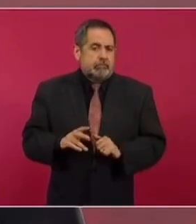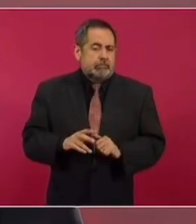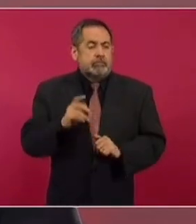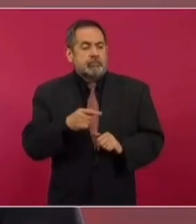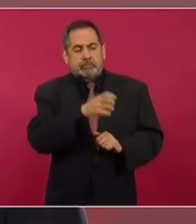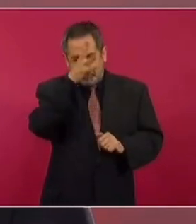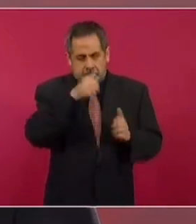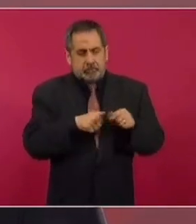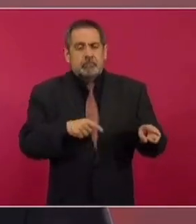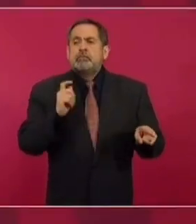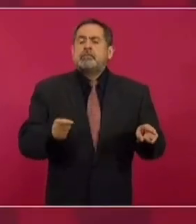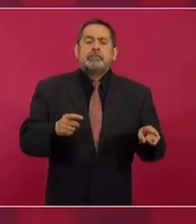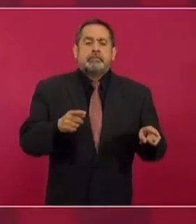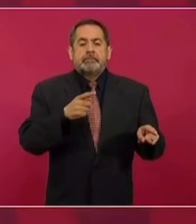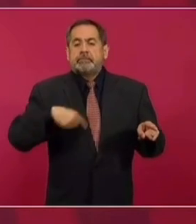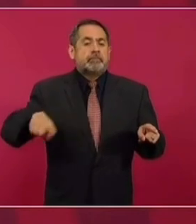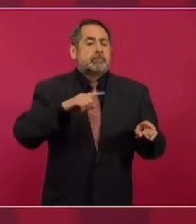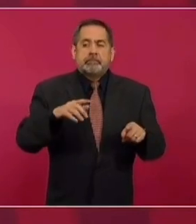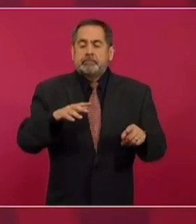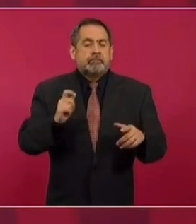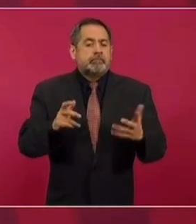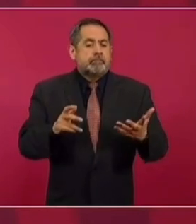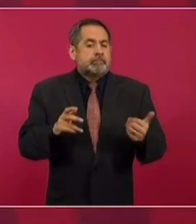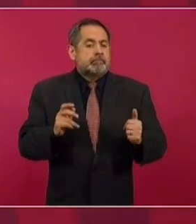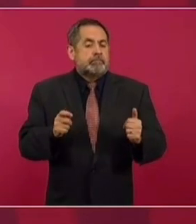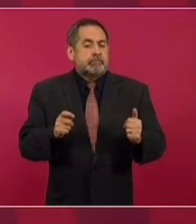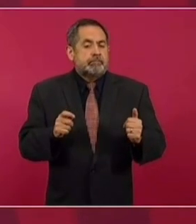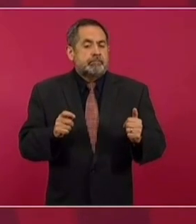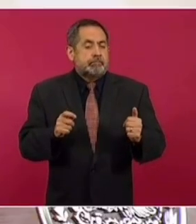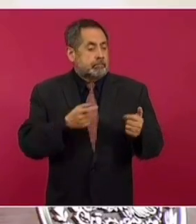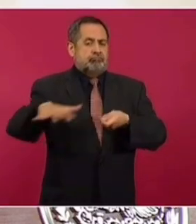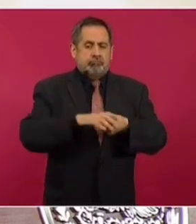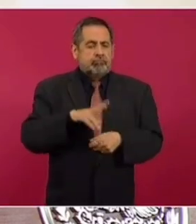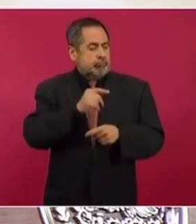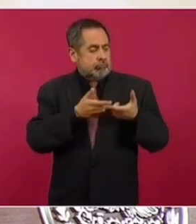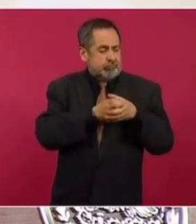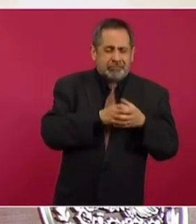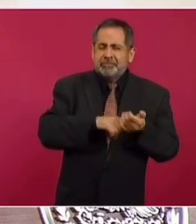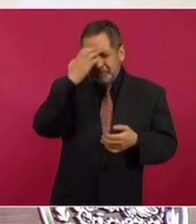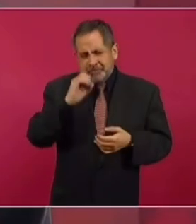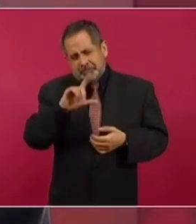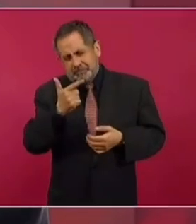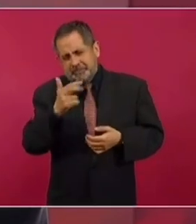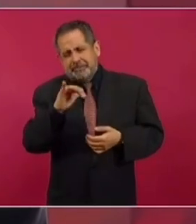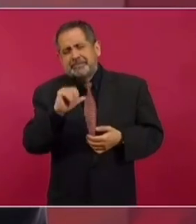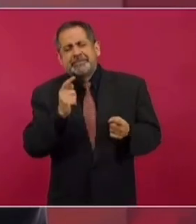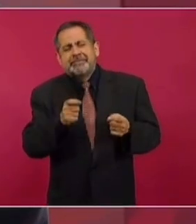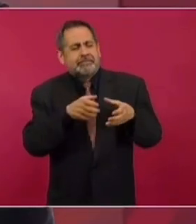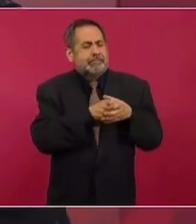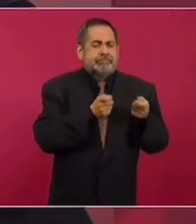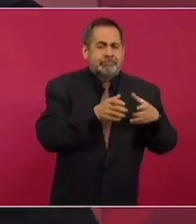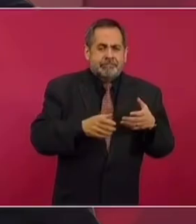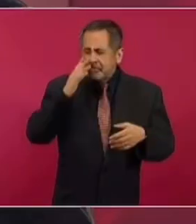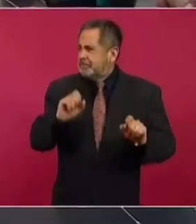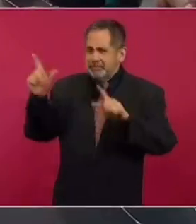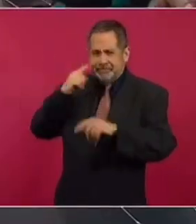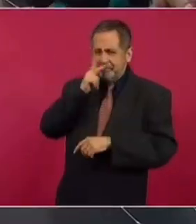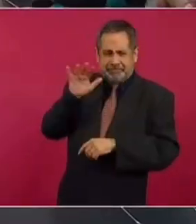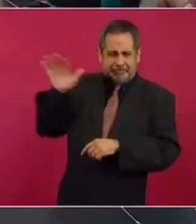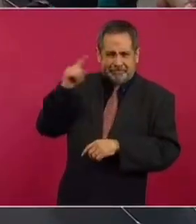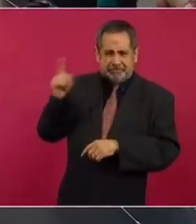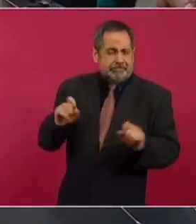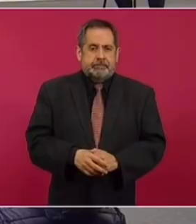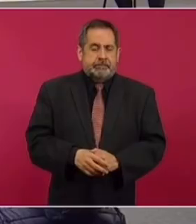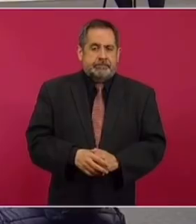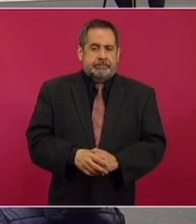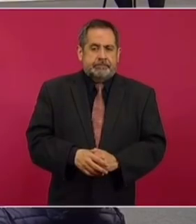Estamos en contra de que el país sea de unos cuantos. ¿Qué es la oligarquía? ¿No lo puedes poner a